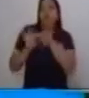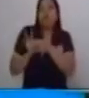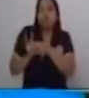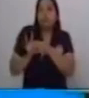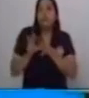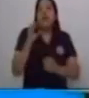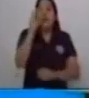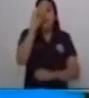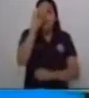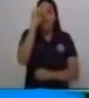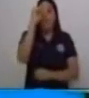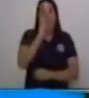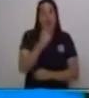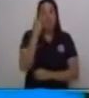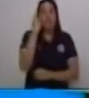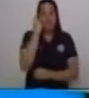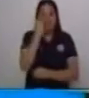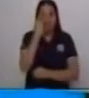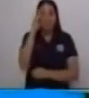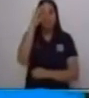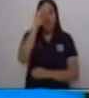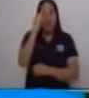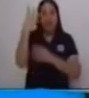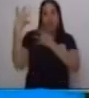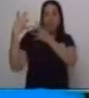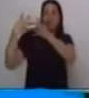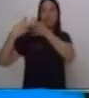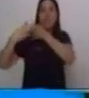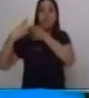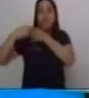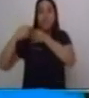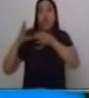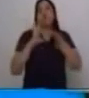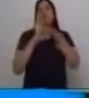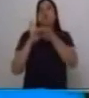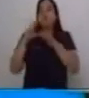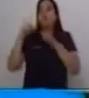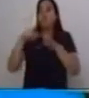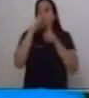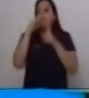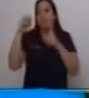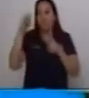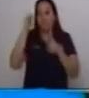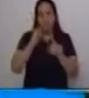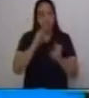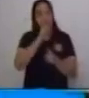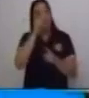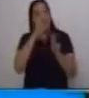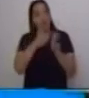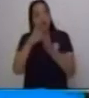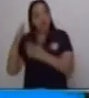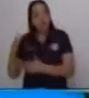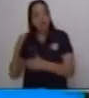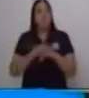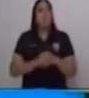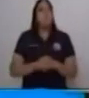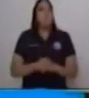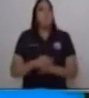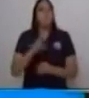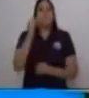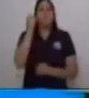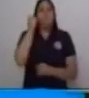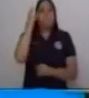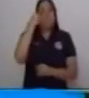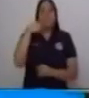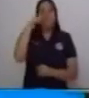las distributivas las distributivas es la referencia o la elección alternativa y entre sus